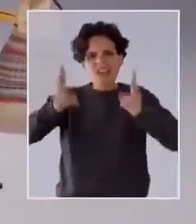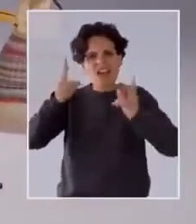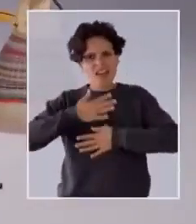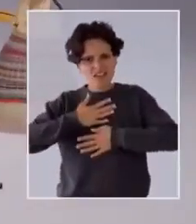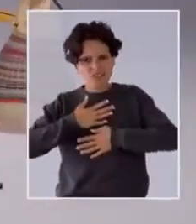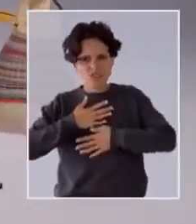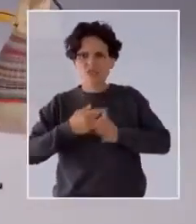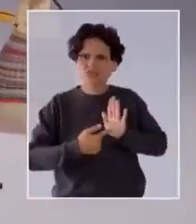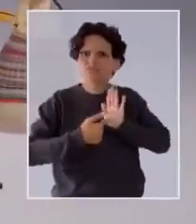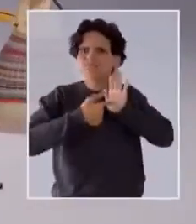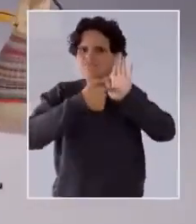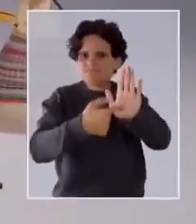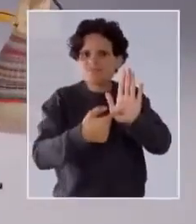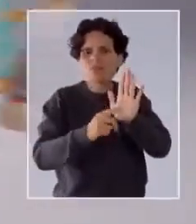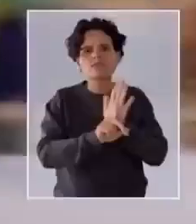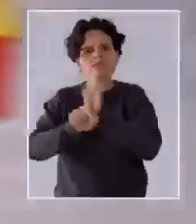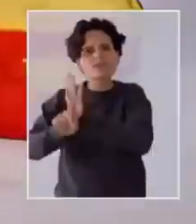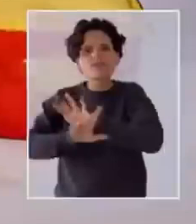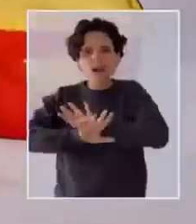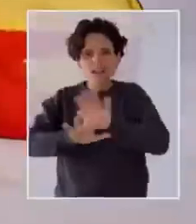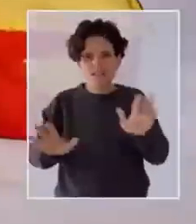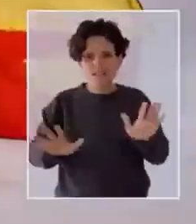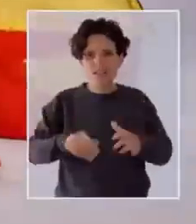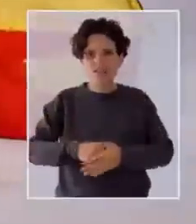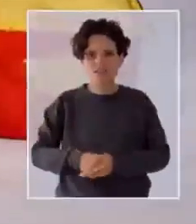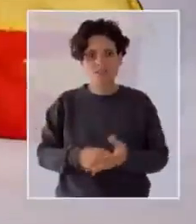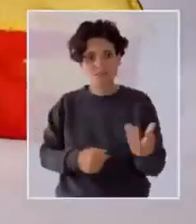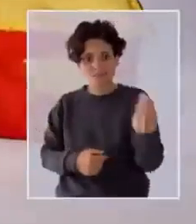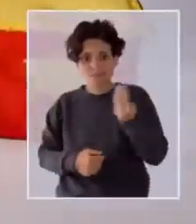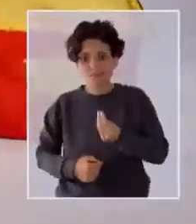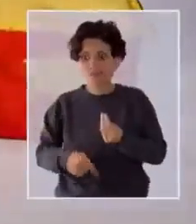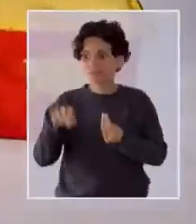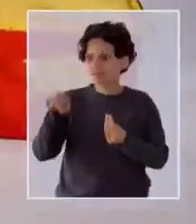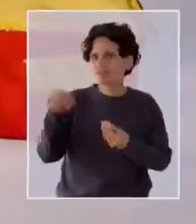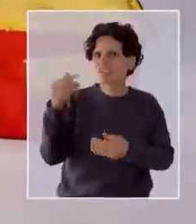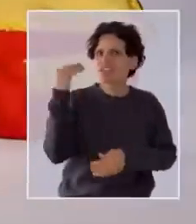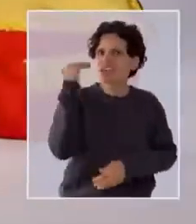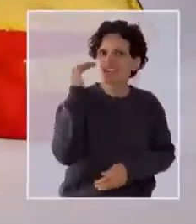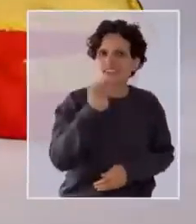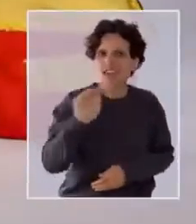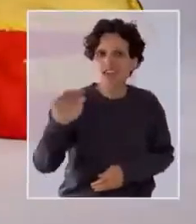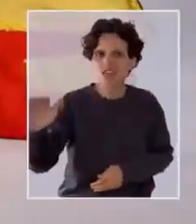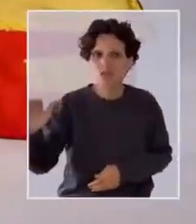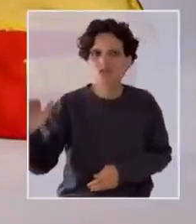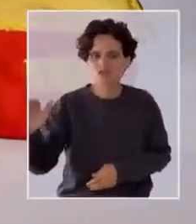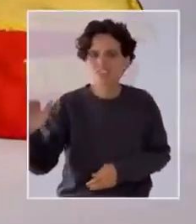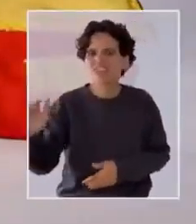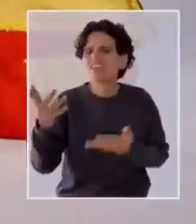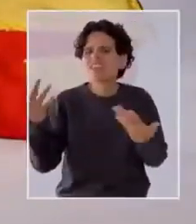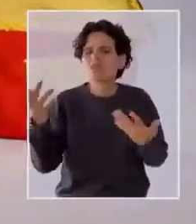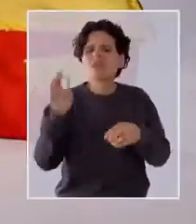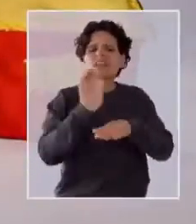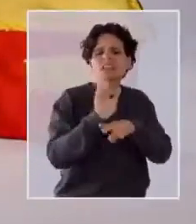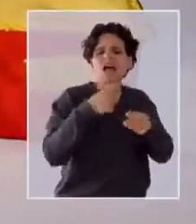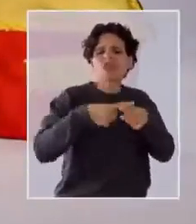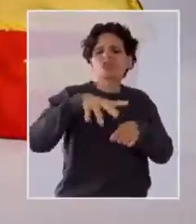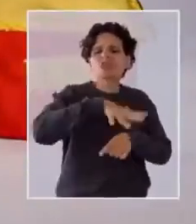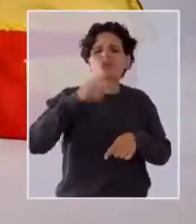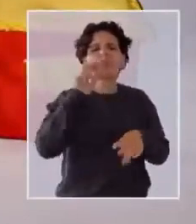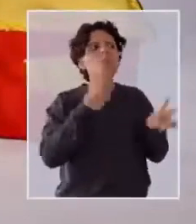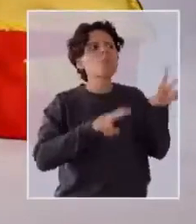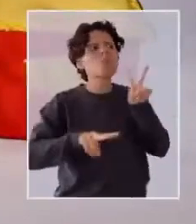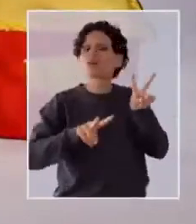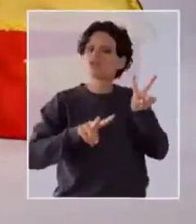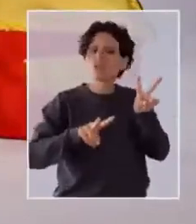postergación y exigen sus derechos. Está hecho de los niños y niñas a los que el Estado y la sociedad nunca más